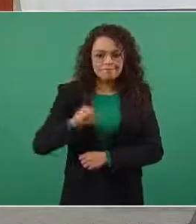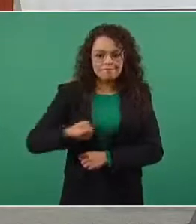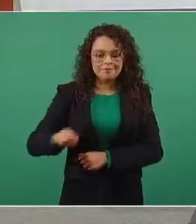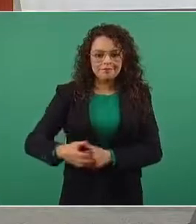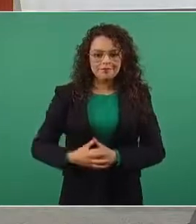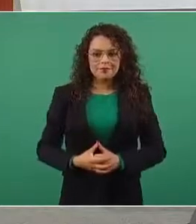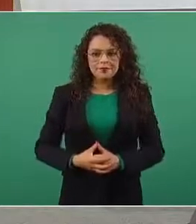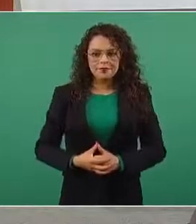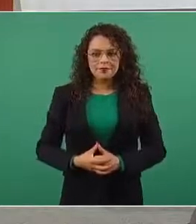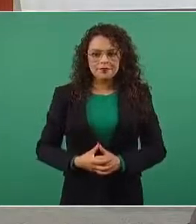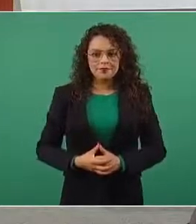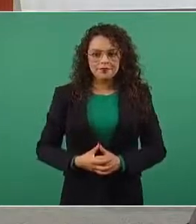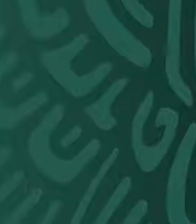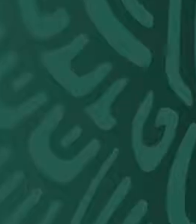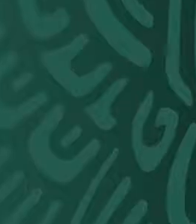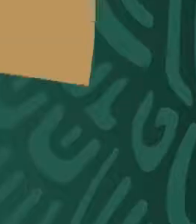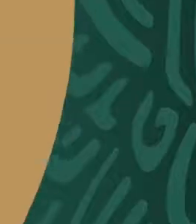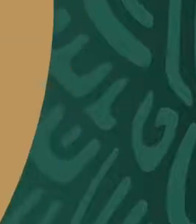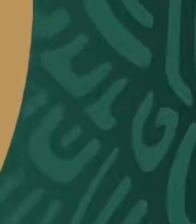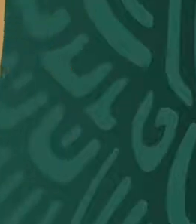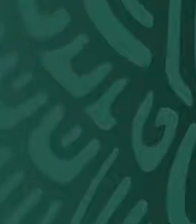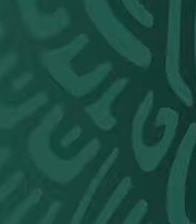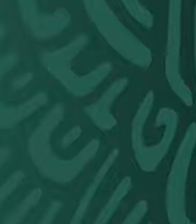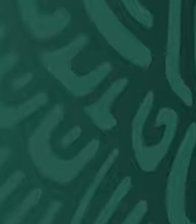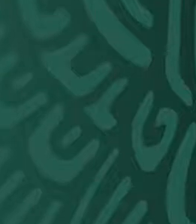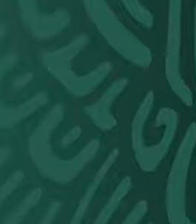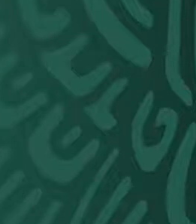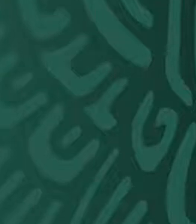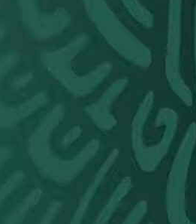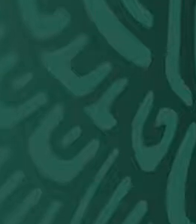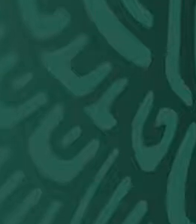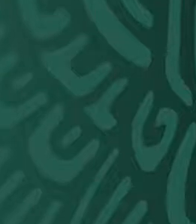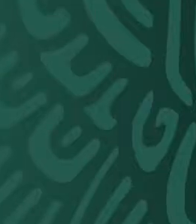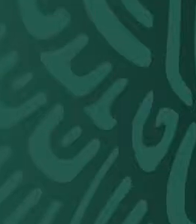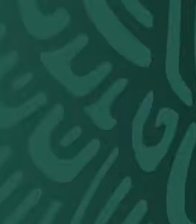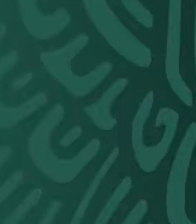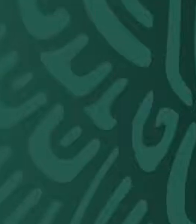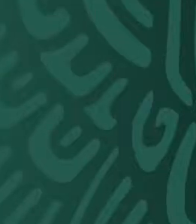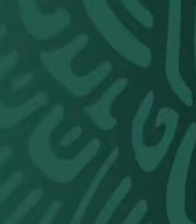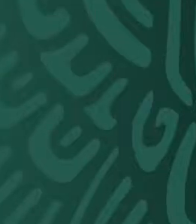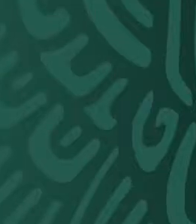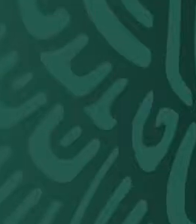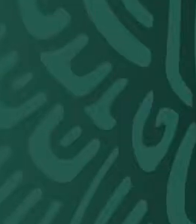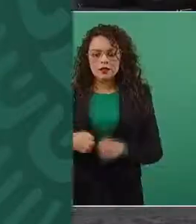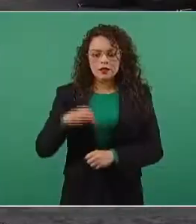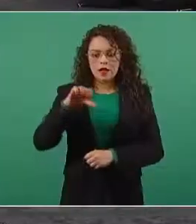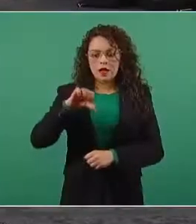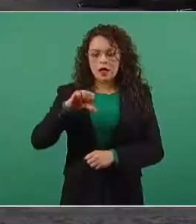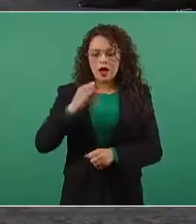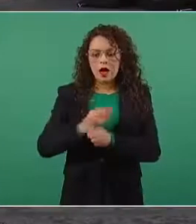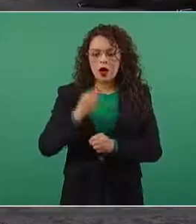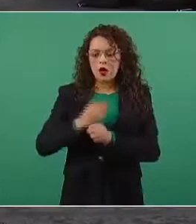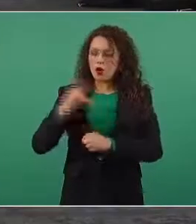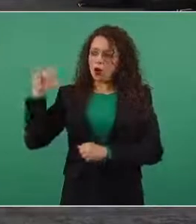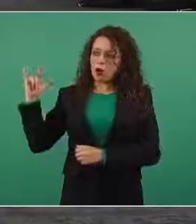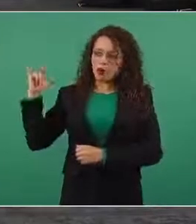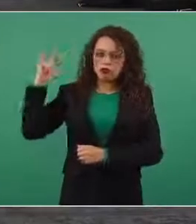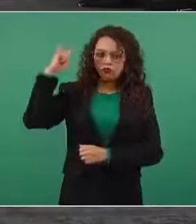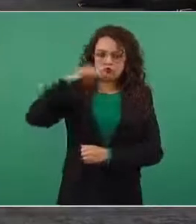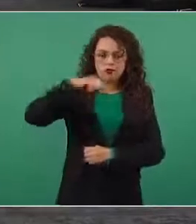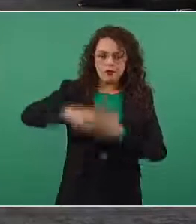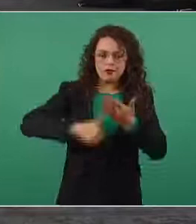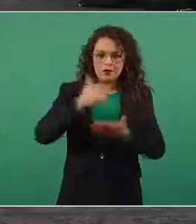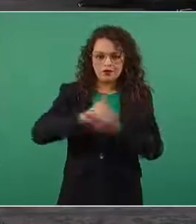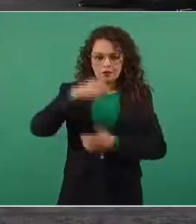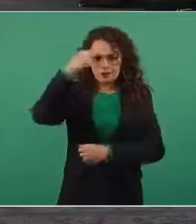Ciudad de México arribaron nuevas vacunas contra COVID-19. Estamos aquí en el aeropuerto internacional de la Ciudad de México, en